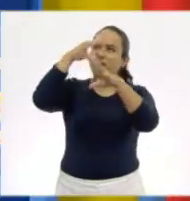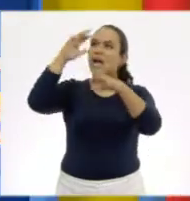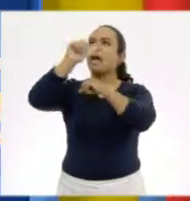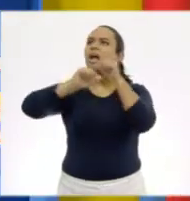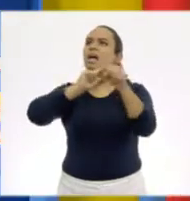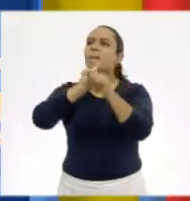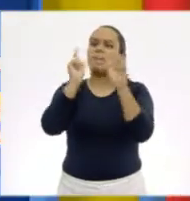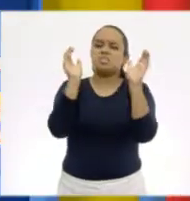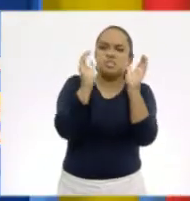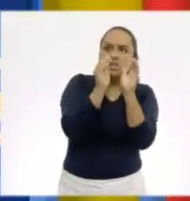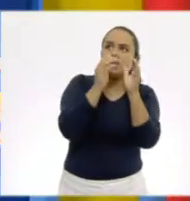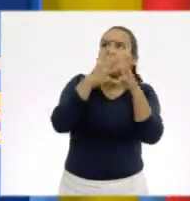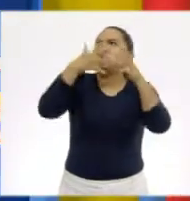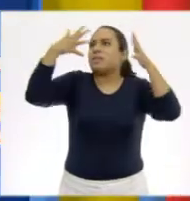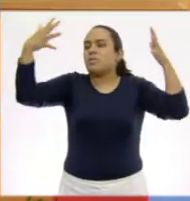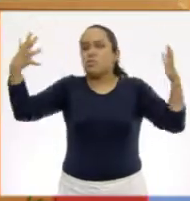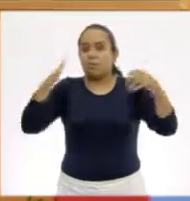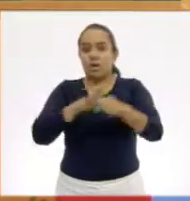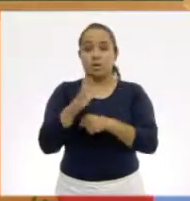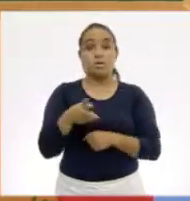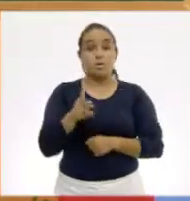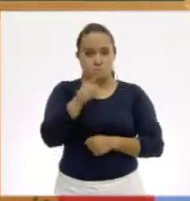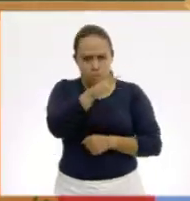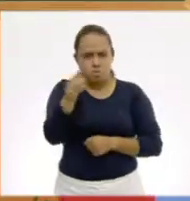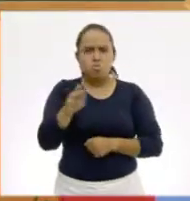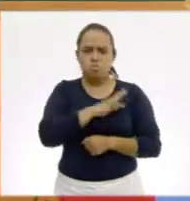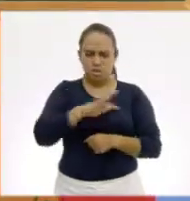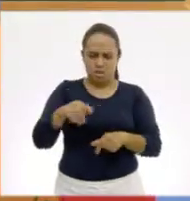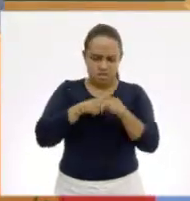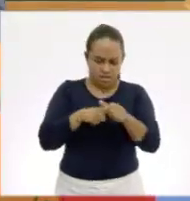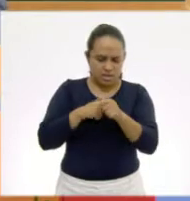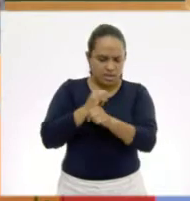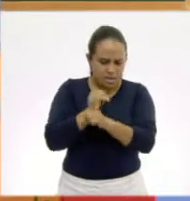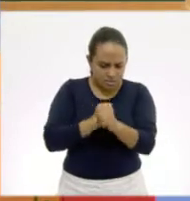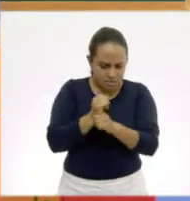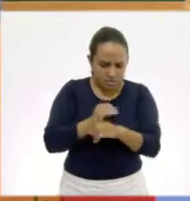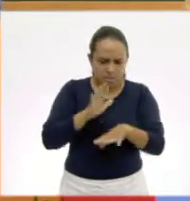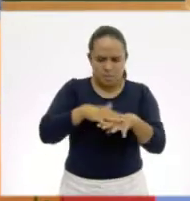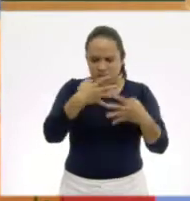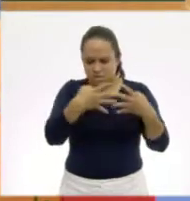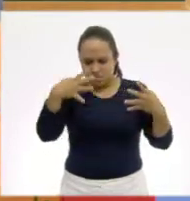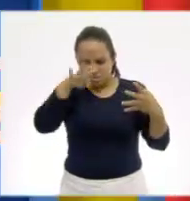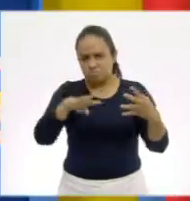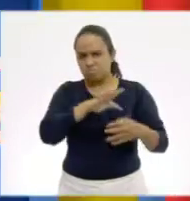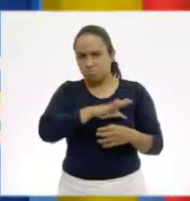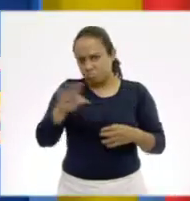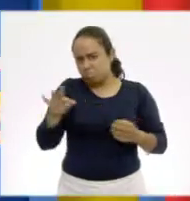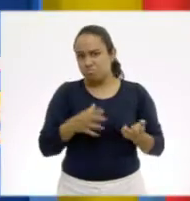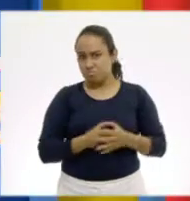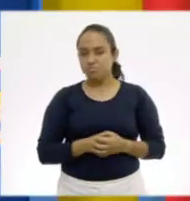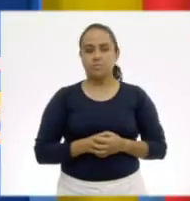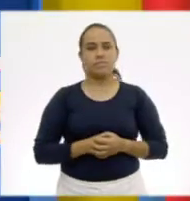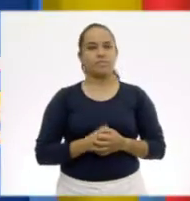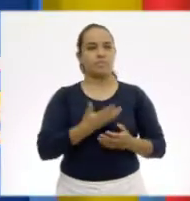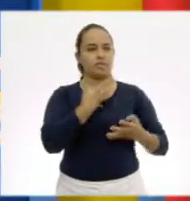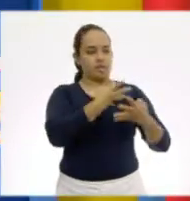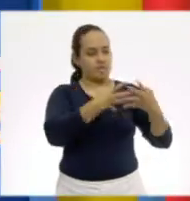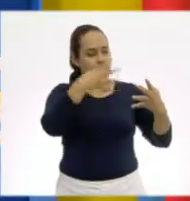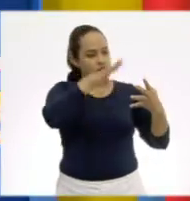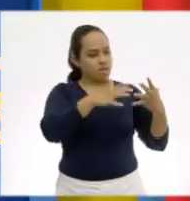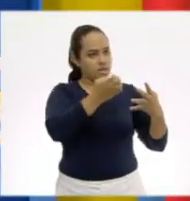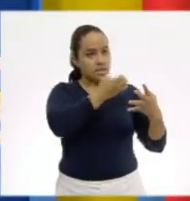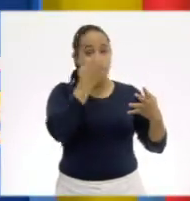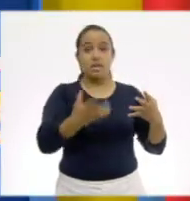cuáles eran más chiquitos, más grandes, pero en casa pueden seguir haciéndolo, investigar y hacer más tablas. Y, por ejemplo, hemos visto tablas en la escuela.